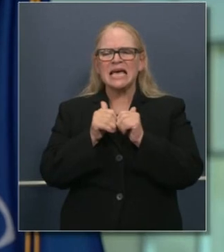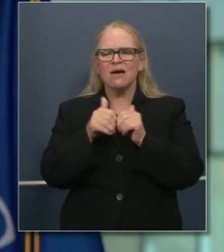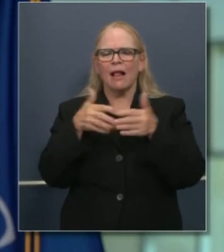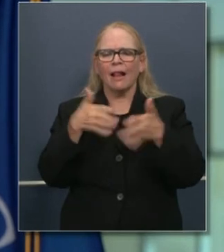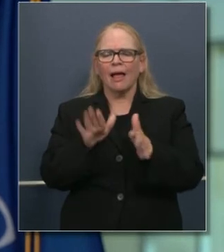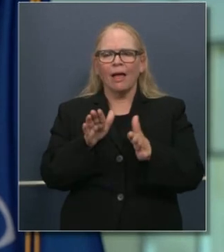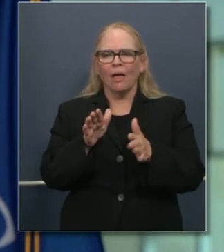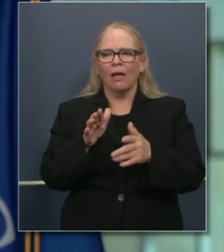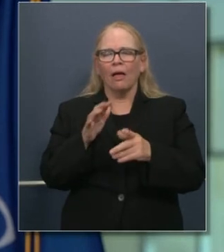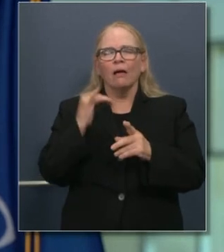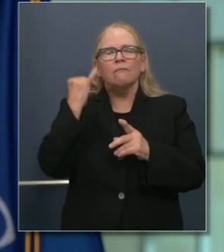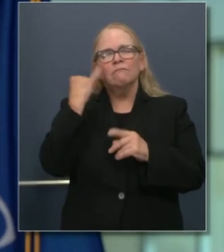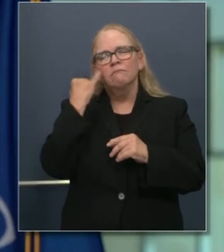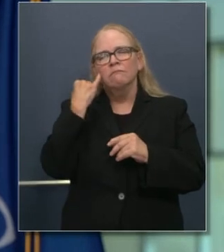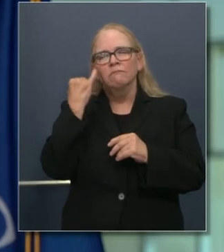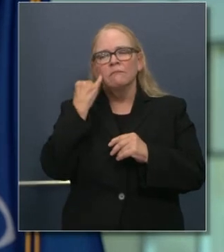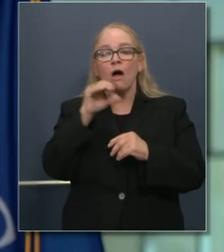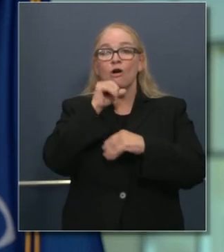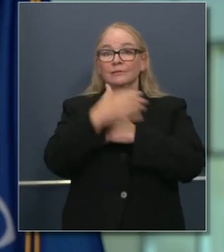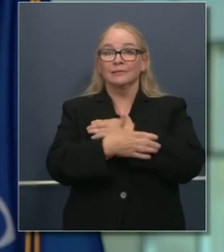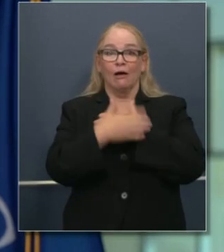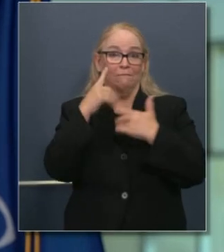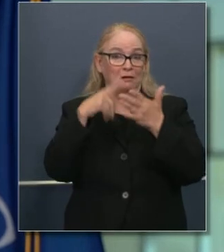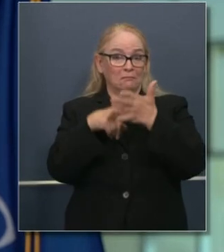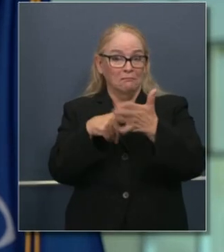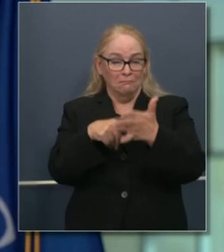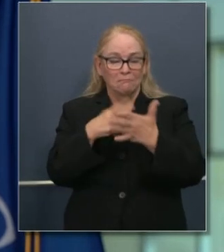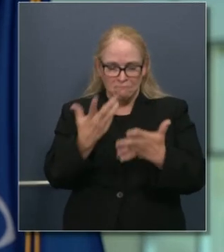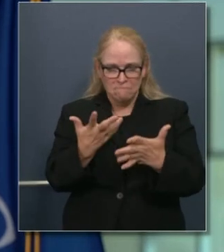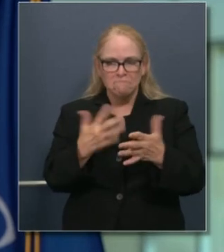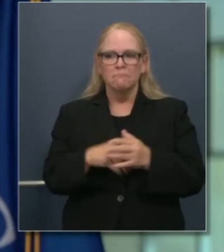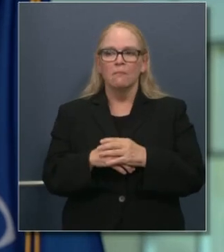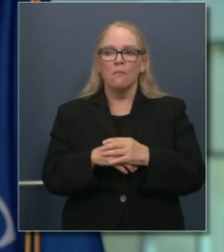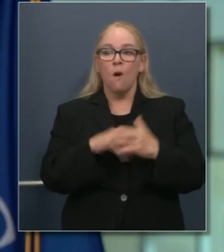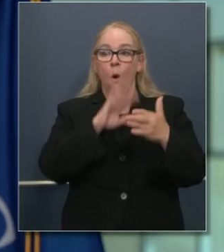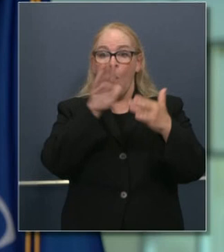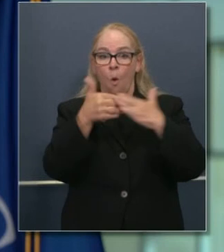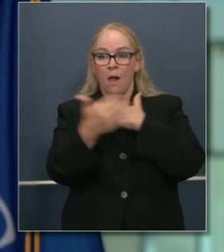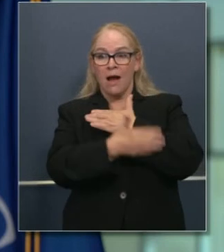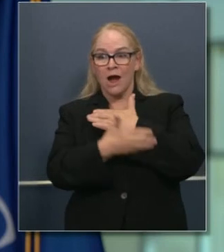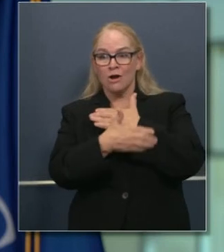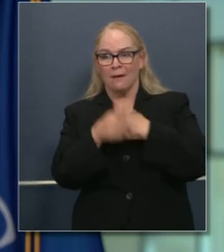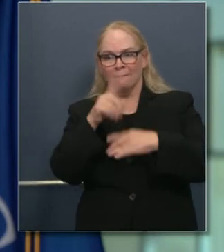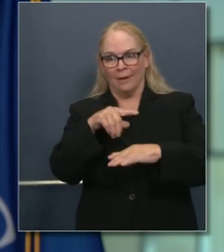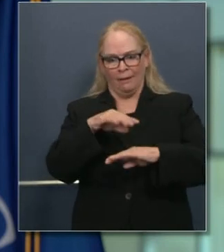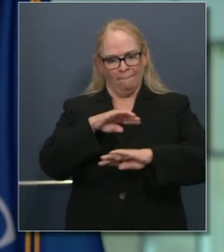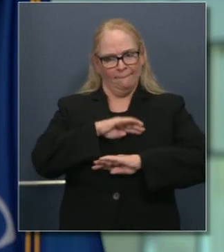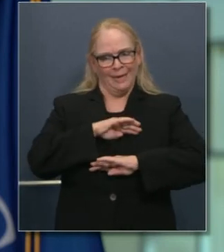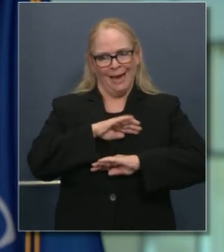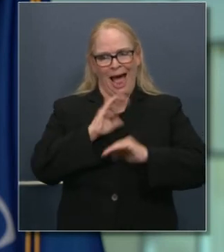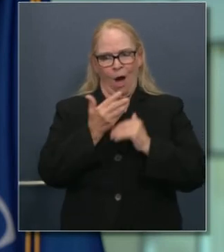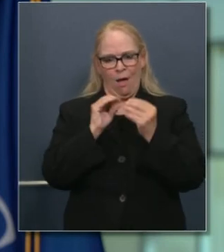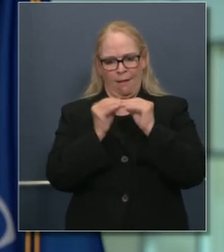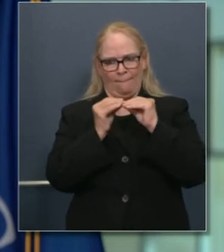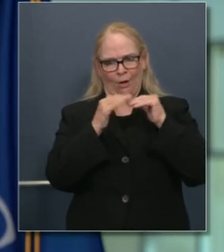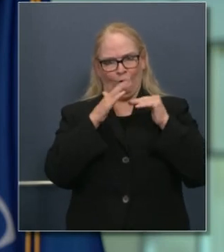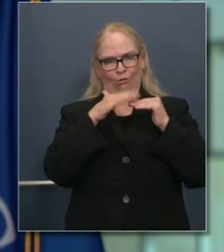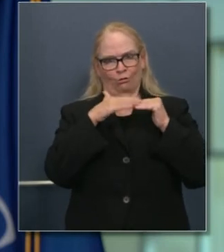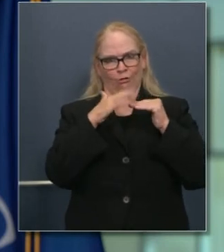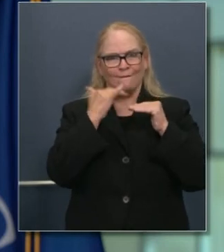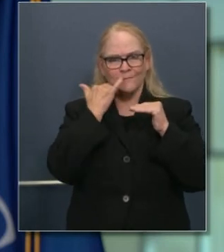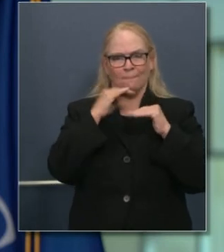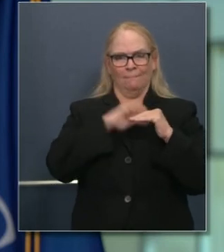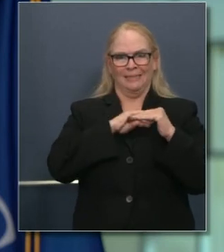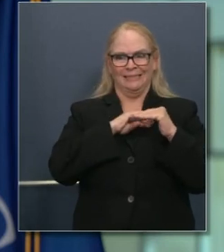lo que permite es que un condado, el condado entero, cumpla con las normas mínimas. Una conversación entre esas escuelas